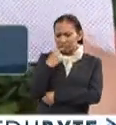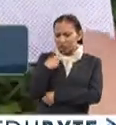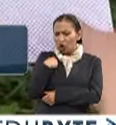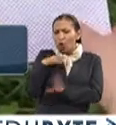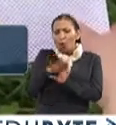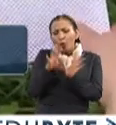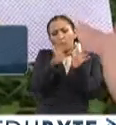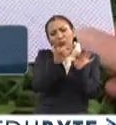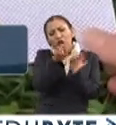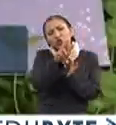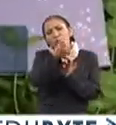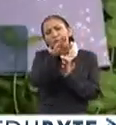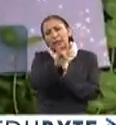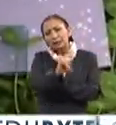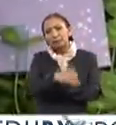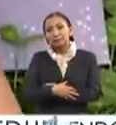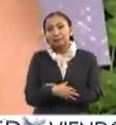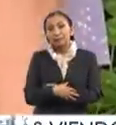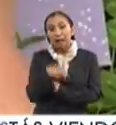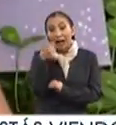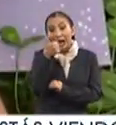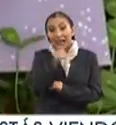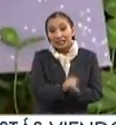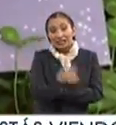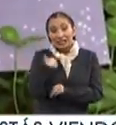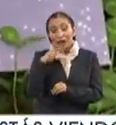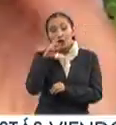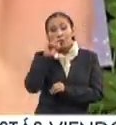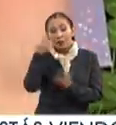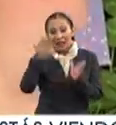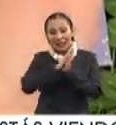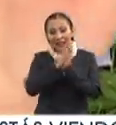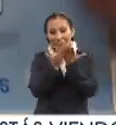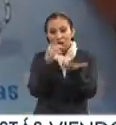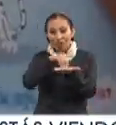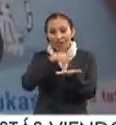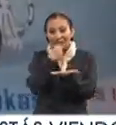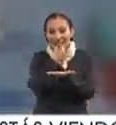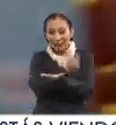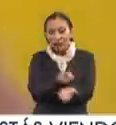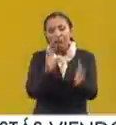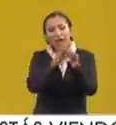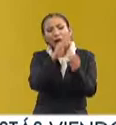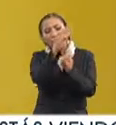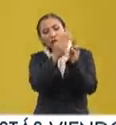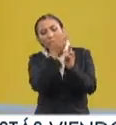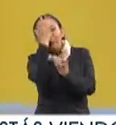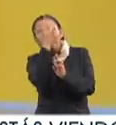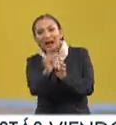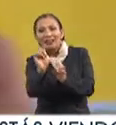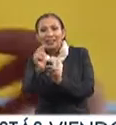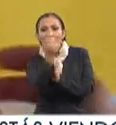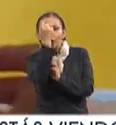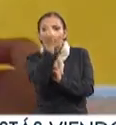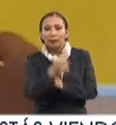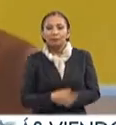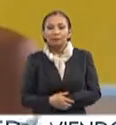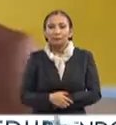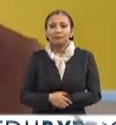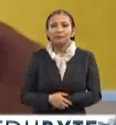¿cómo lo explicaría Ruby? De esta manera llevó a Ruby a un libro para niños que les explicaría el mundo mágico de la tecnología.